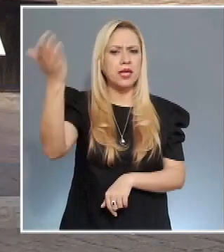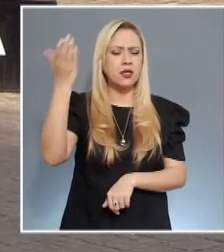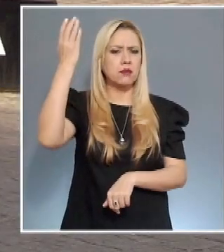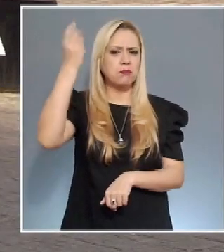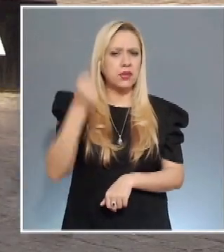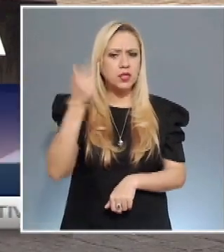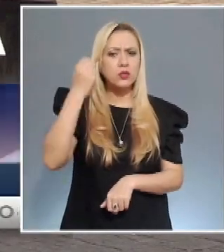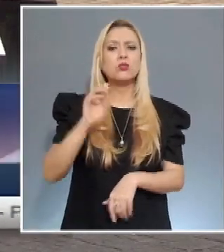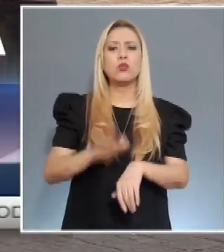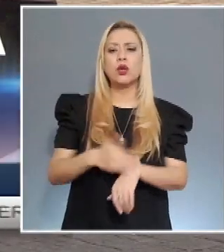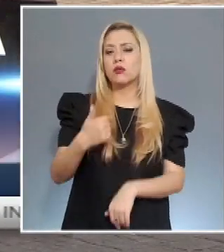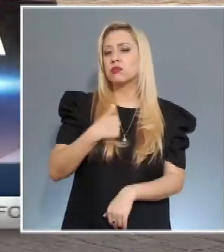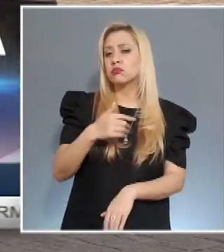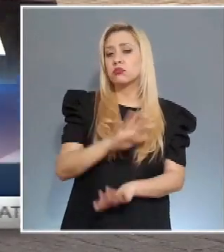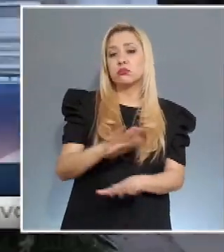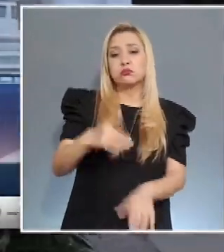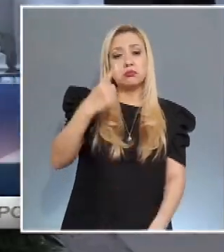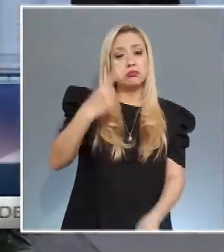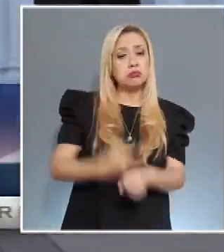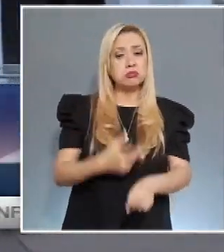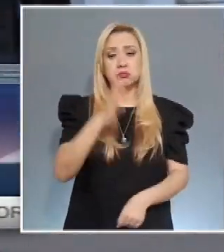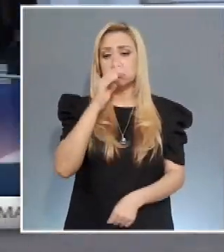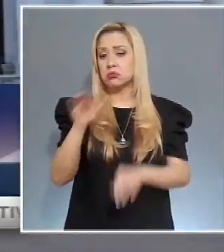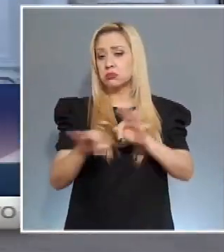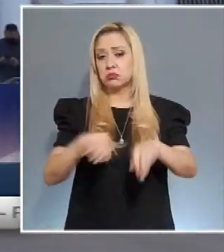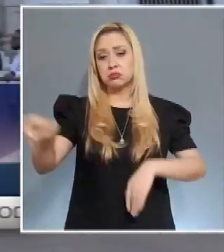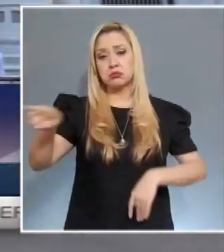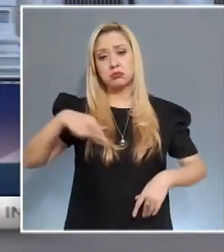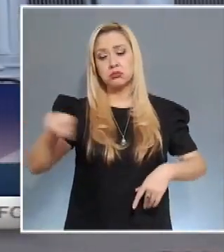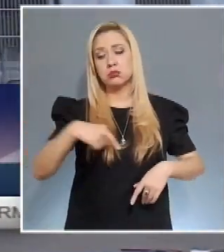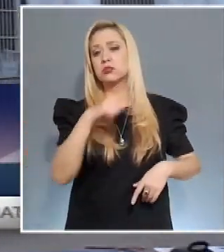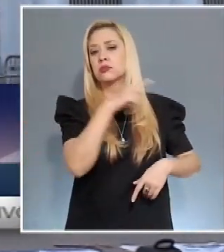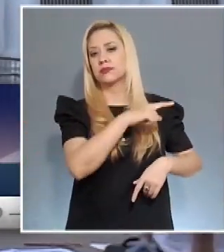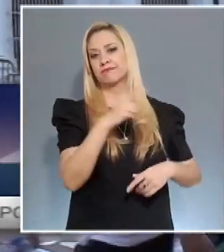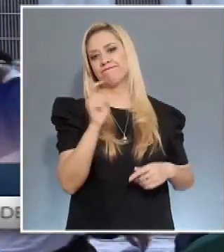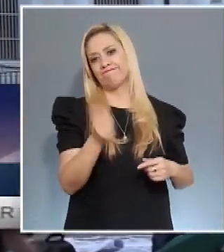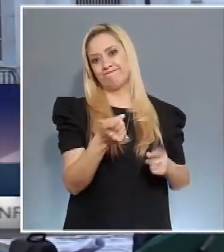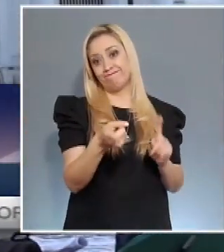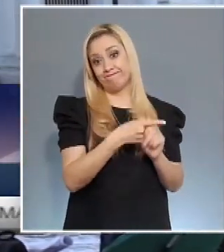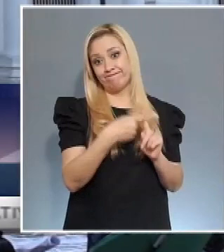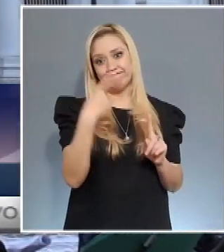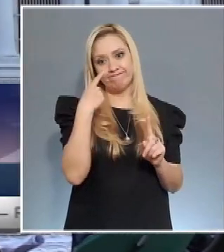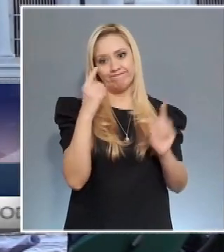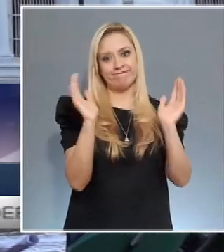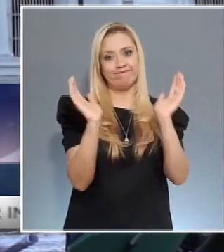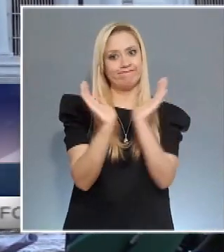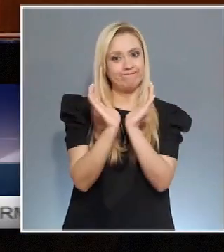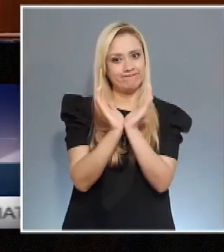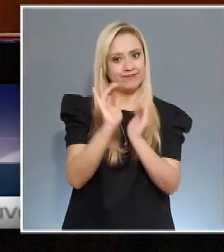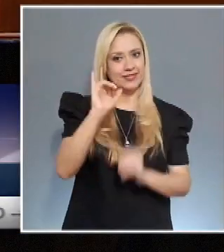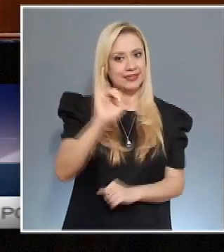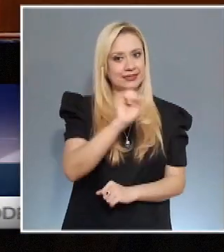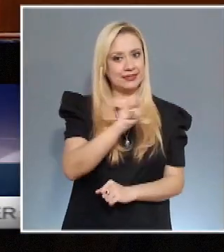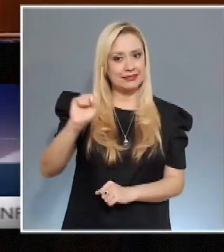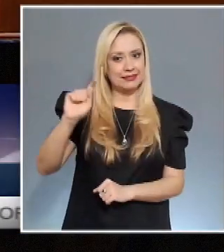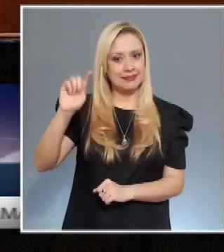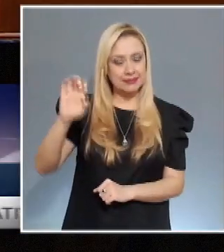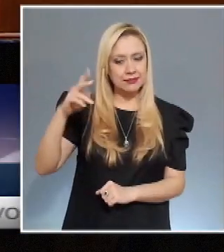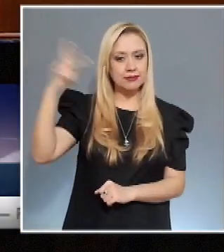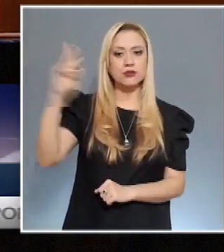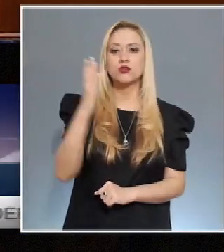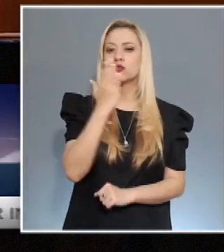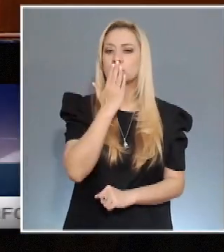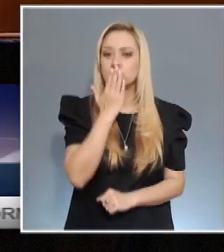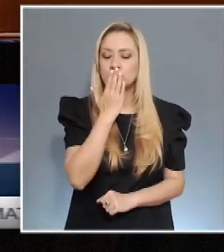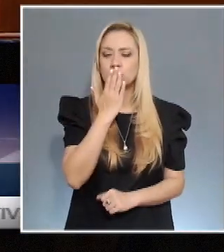regula el sistema de pensiones del Instituto de Seguridad Social y Servicios Sociales de los Trabajadores de Sonora. De acuerdo con la sala,